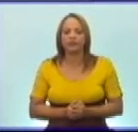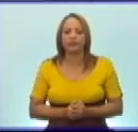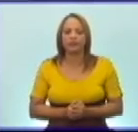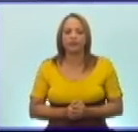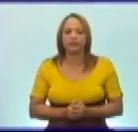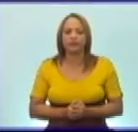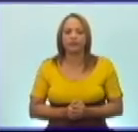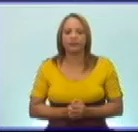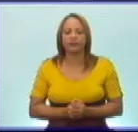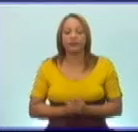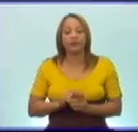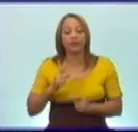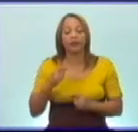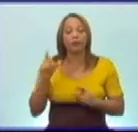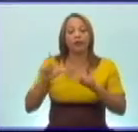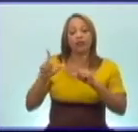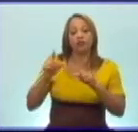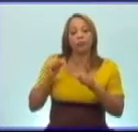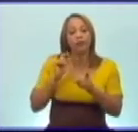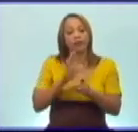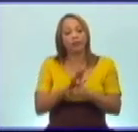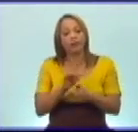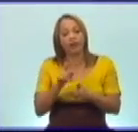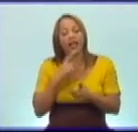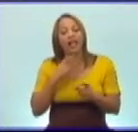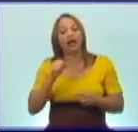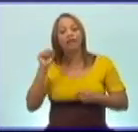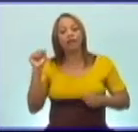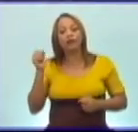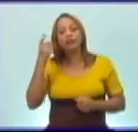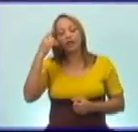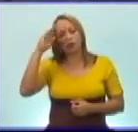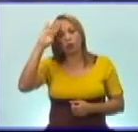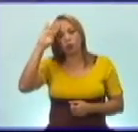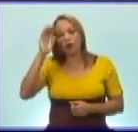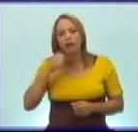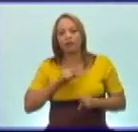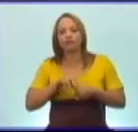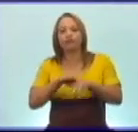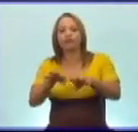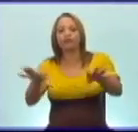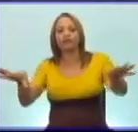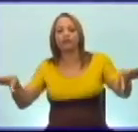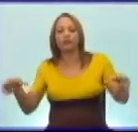Tras la sorpresa inicial, las fuerzas cubanas despliegan su contraofensiva.